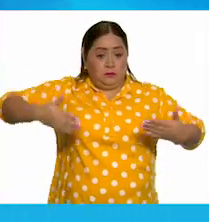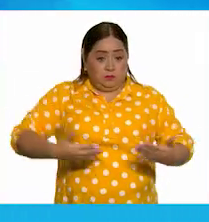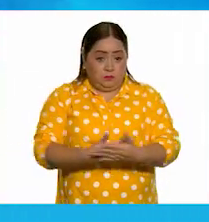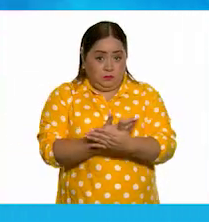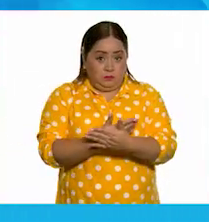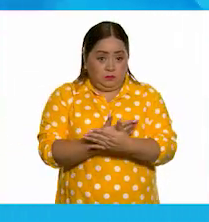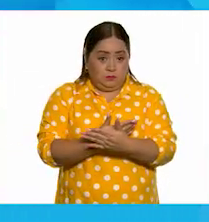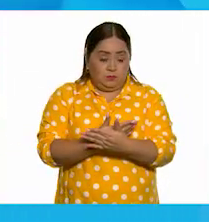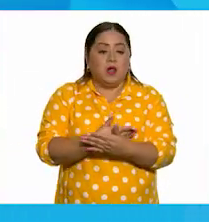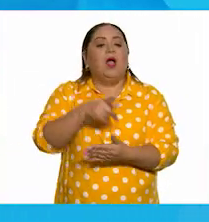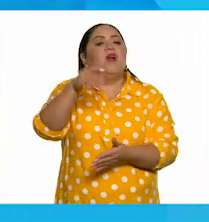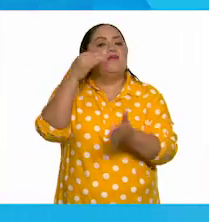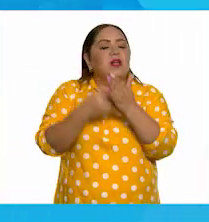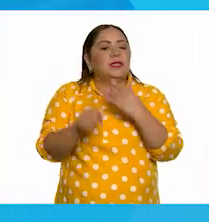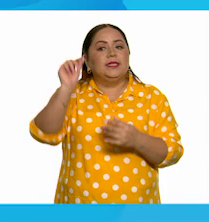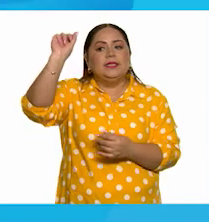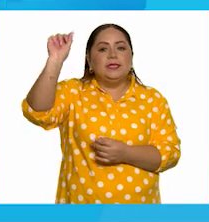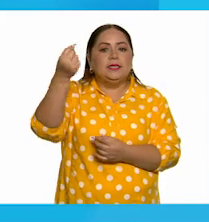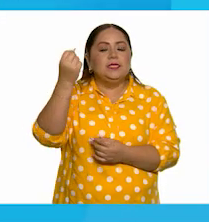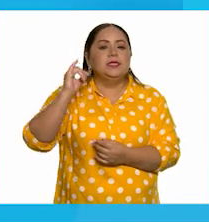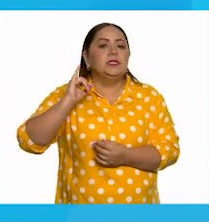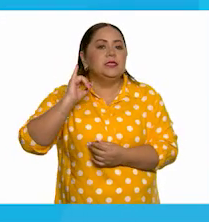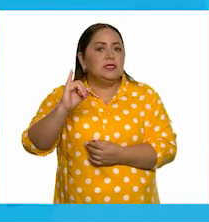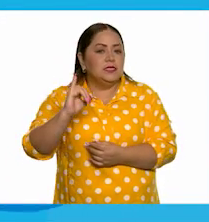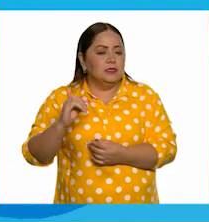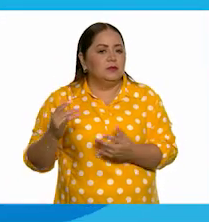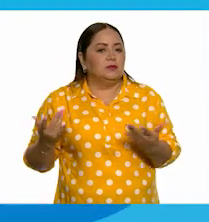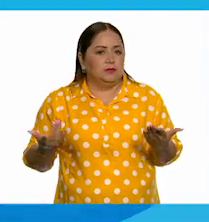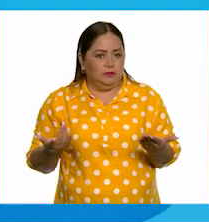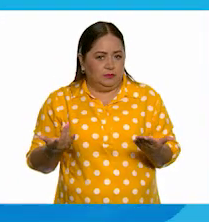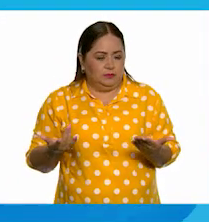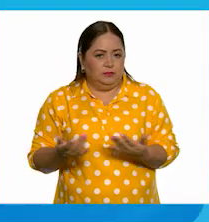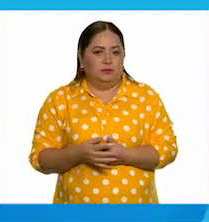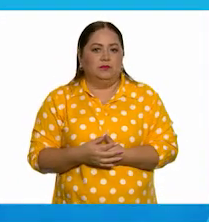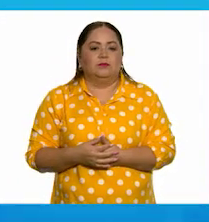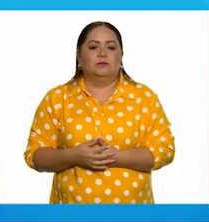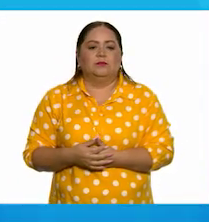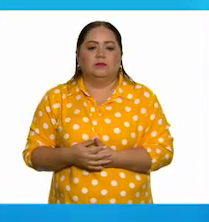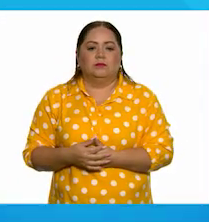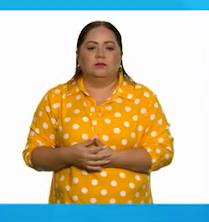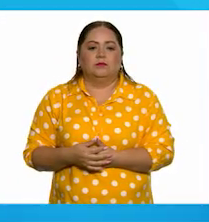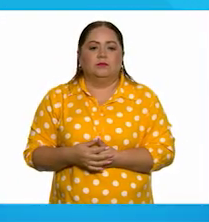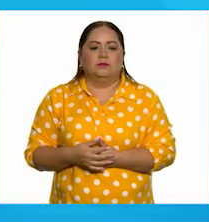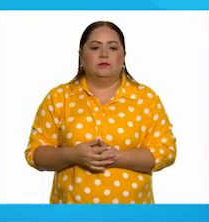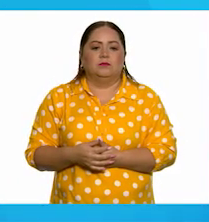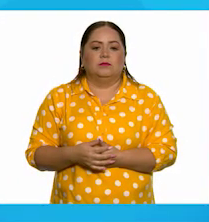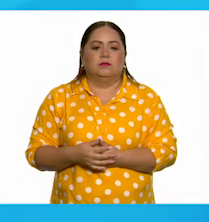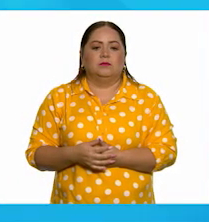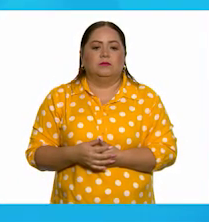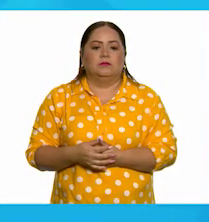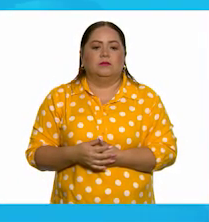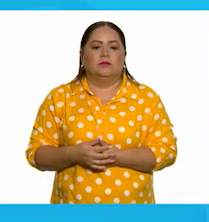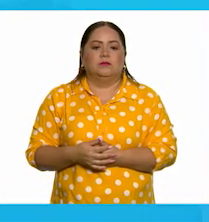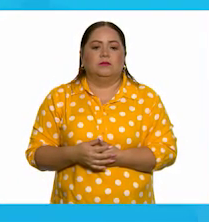nací, en nací. Ajá. Le falta también la tilde. Nací, ajá.